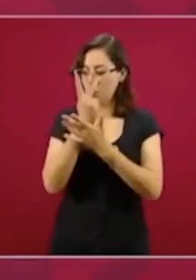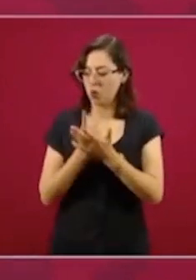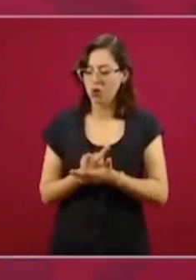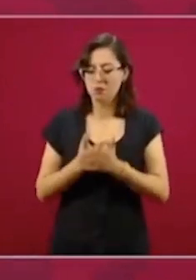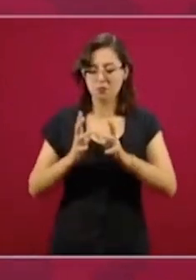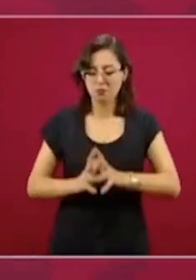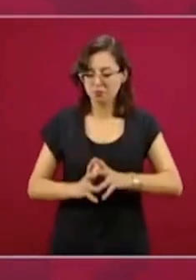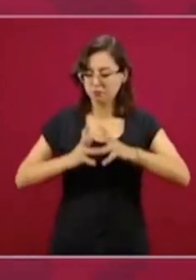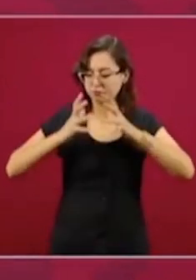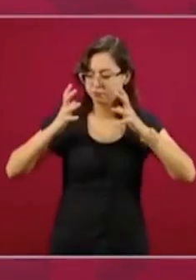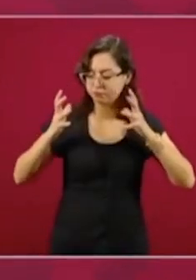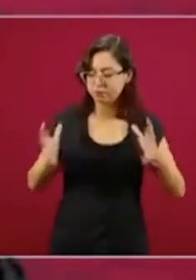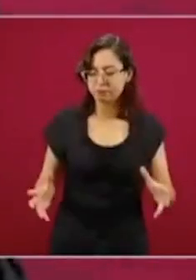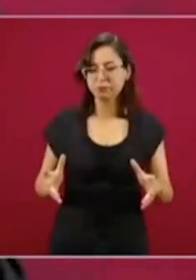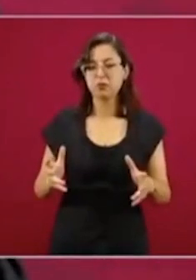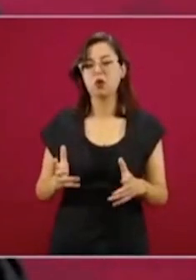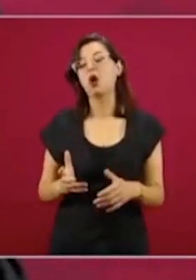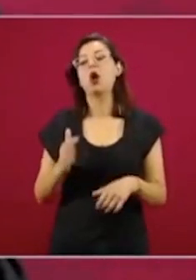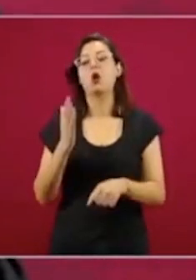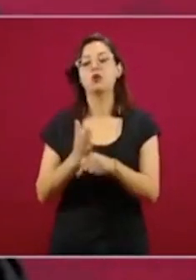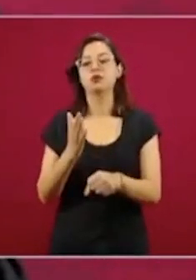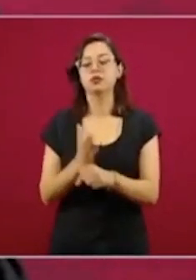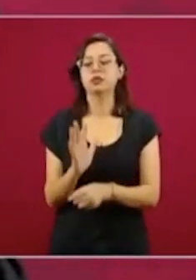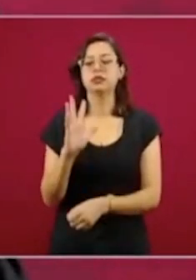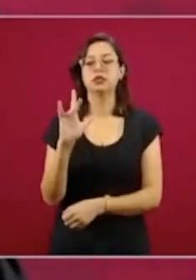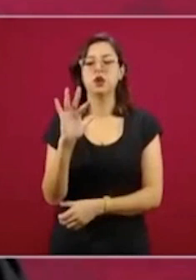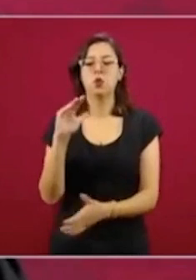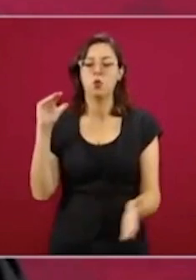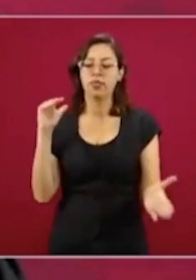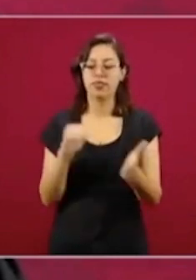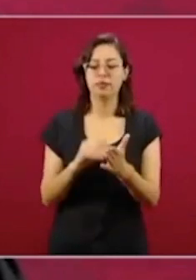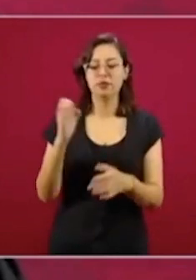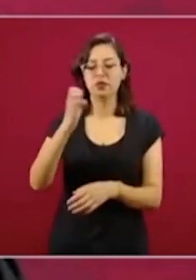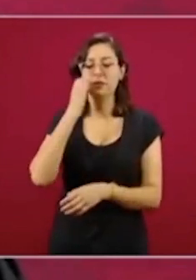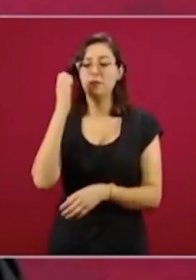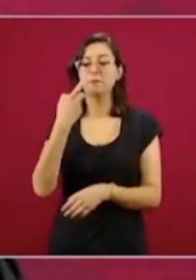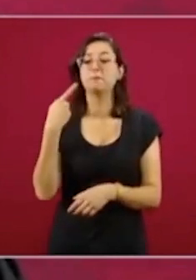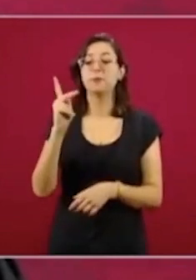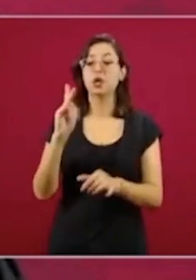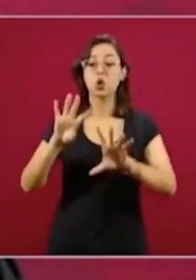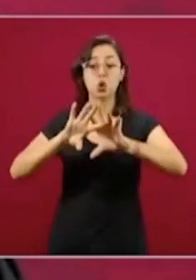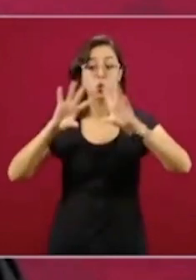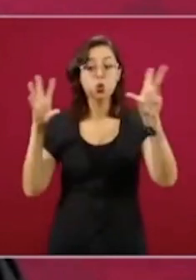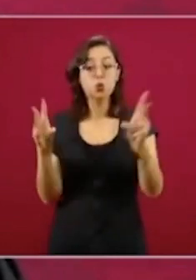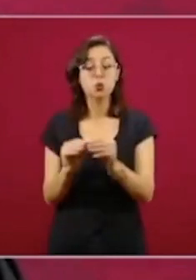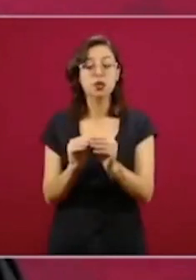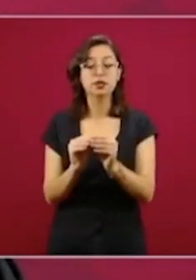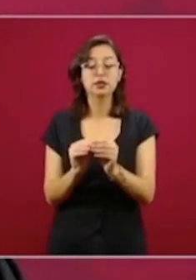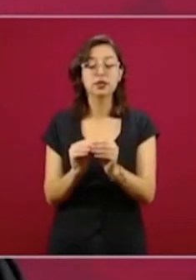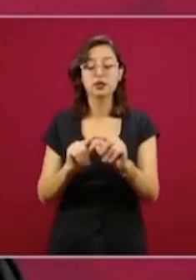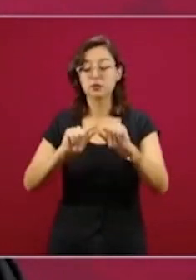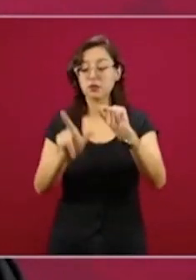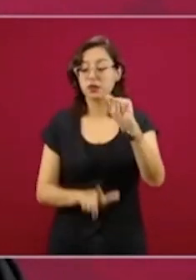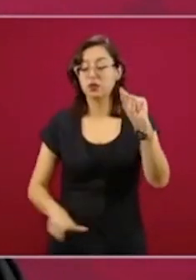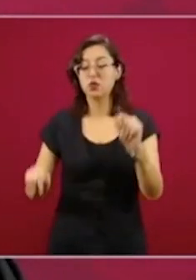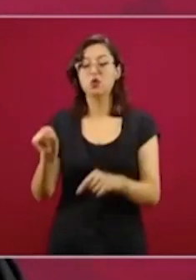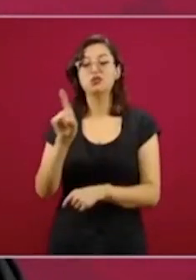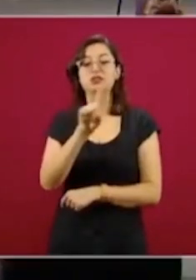Aquí hablamos de alrededor de 50 mil escuelas, son 170 mil en el país